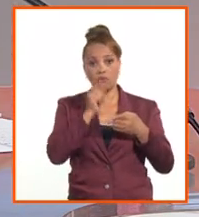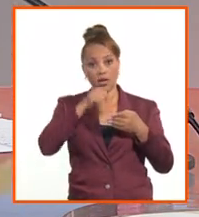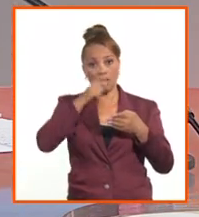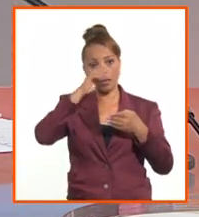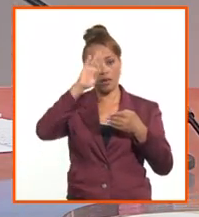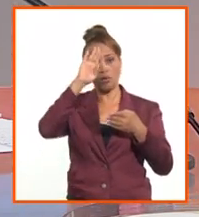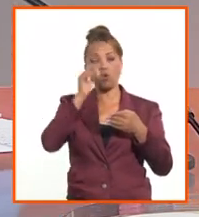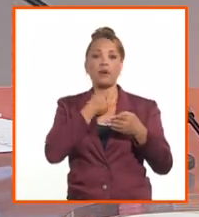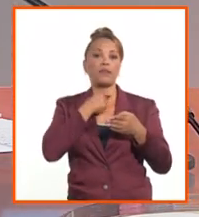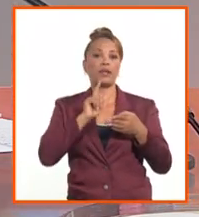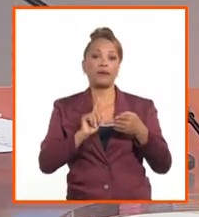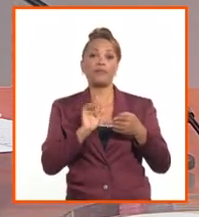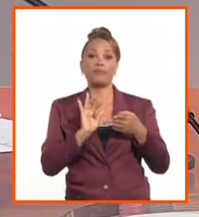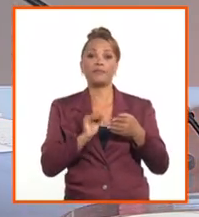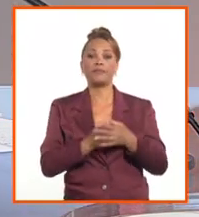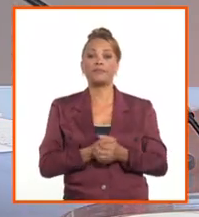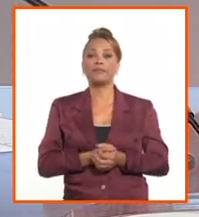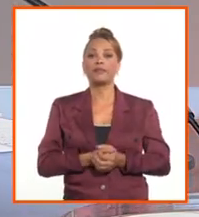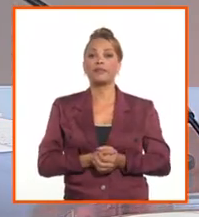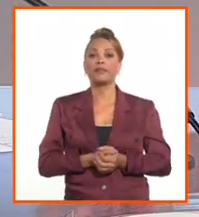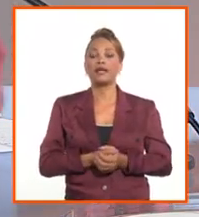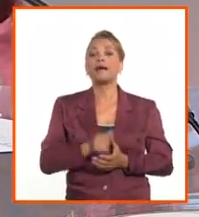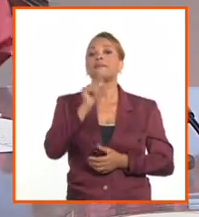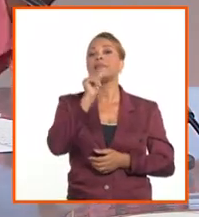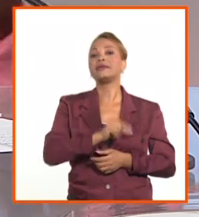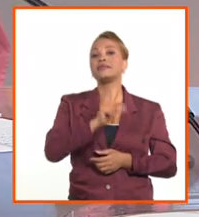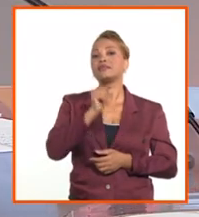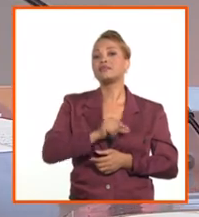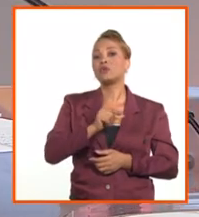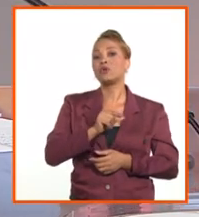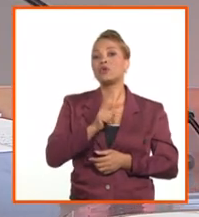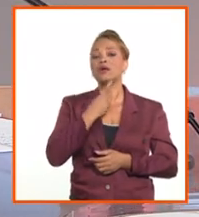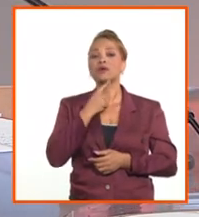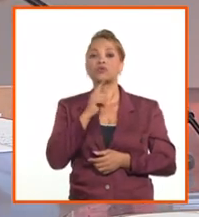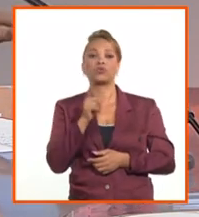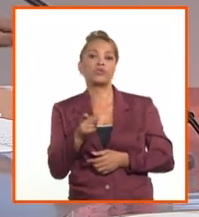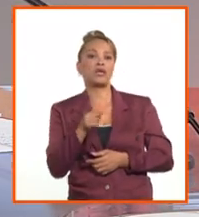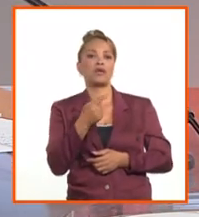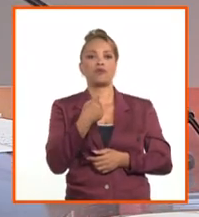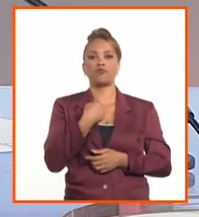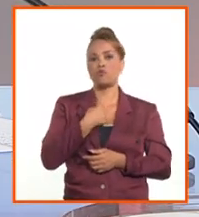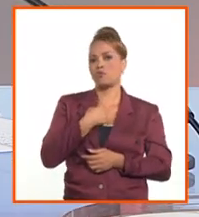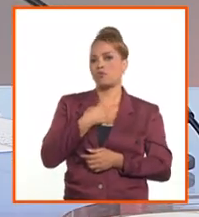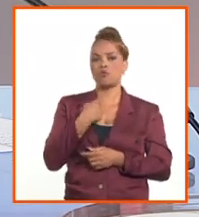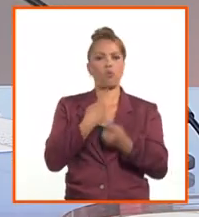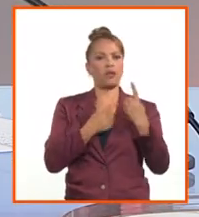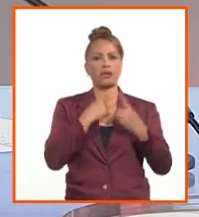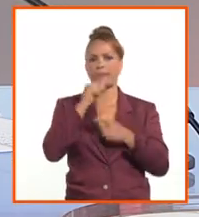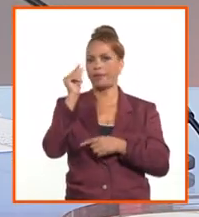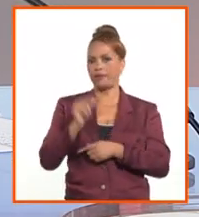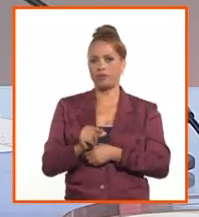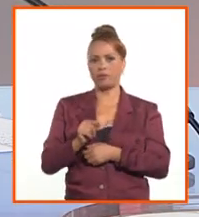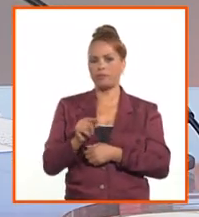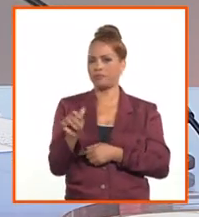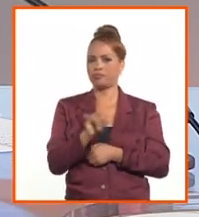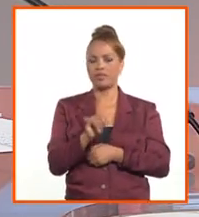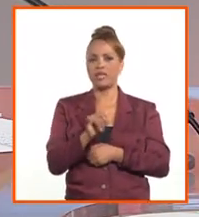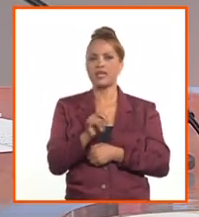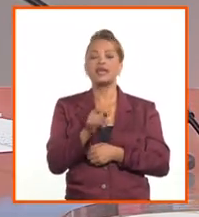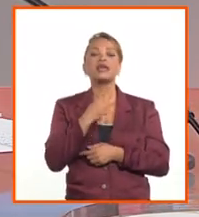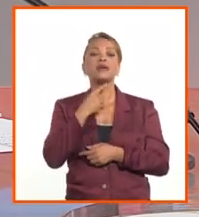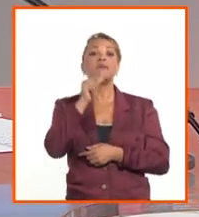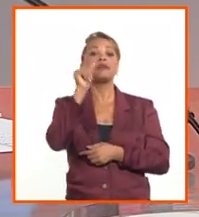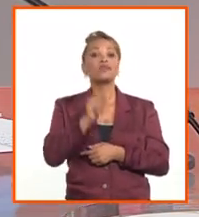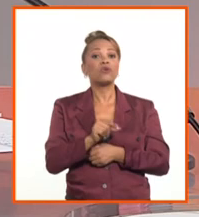Cuando estamos hablando de personas naturales, incluimos las personas naturales, usted, yo, cualquier ciudadano, y además también las personas naturales